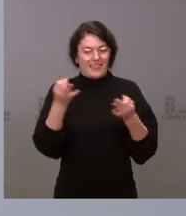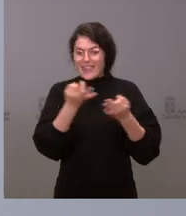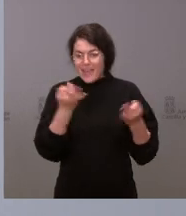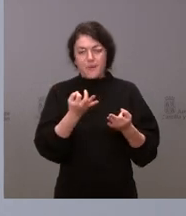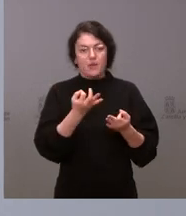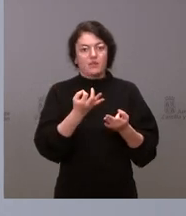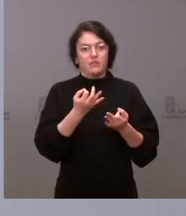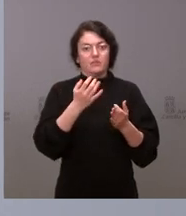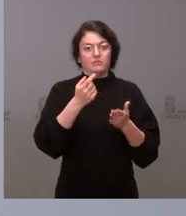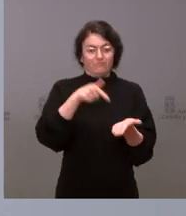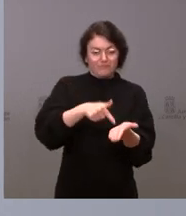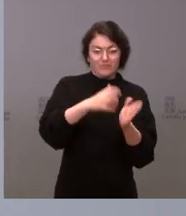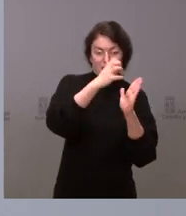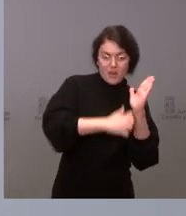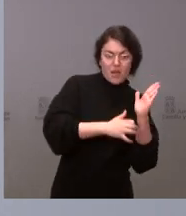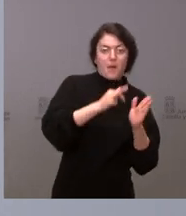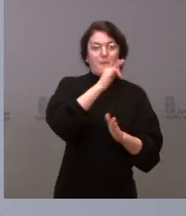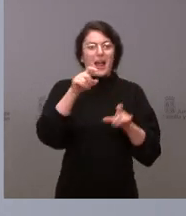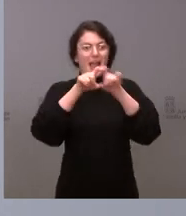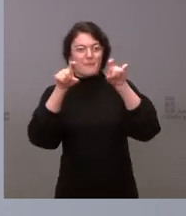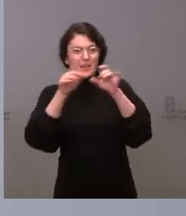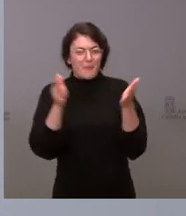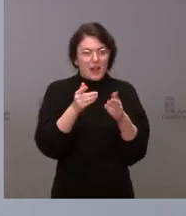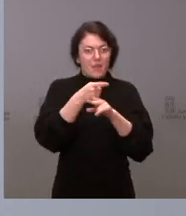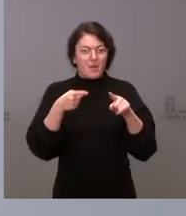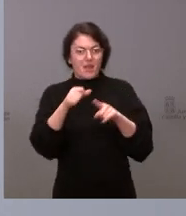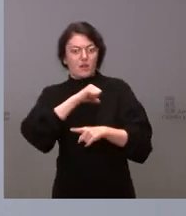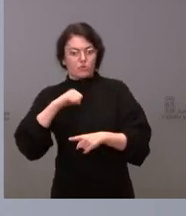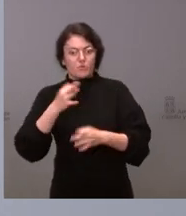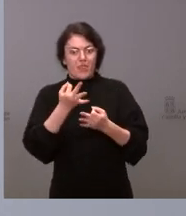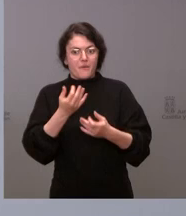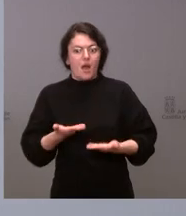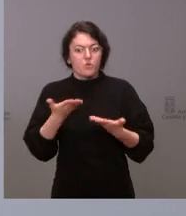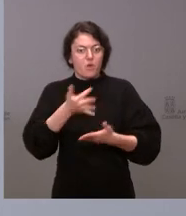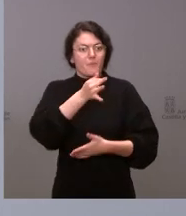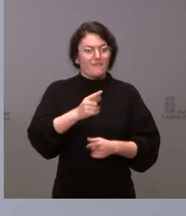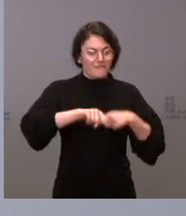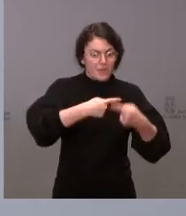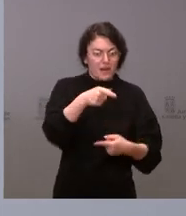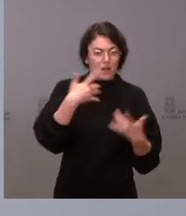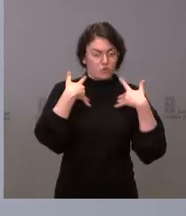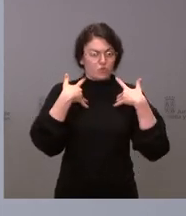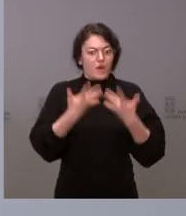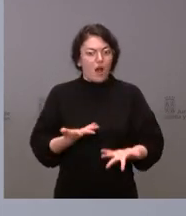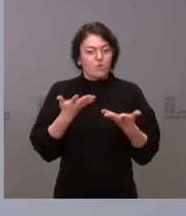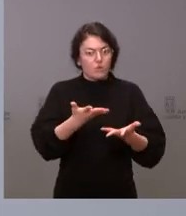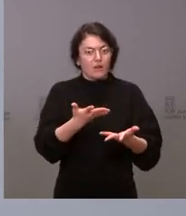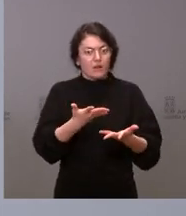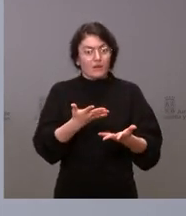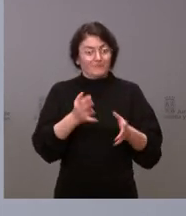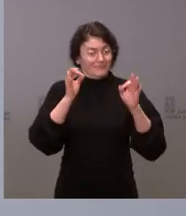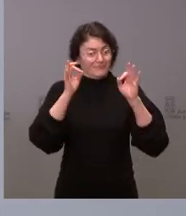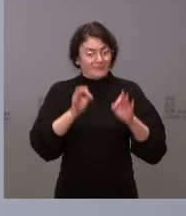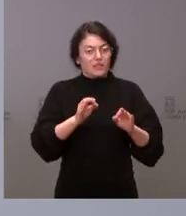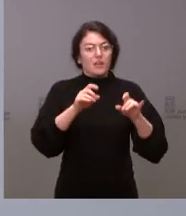que no ayudáramos a las pymes, a los autónomos, a las empresas o a las familias que lo están pasando mal. Y justo ayudarles, evitar que se cierren empresas,